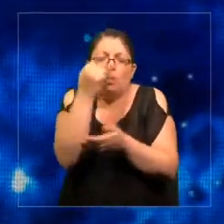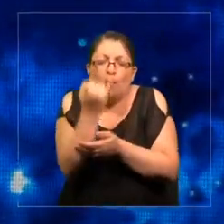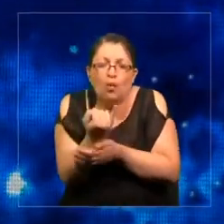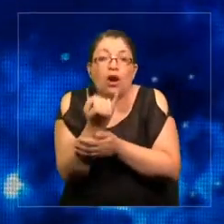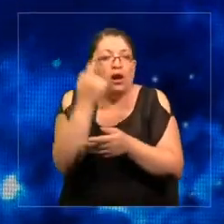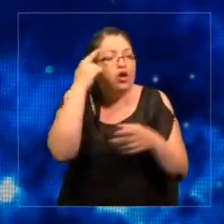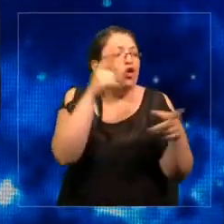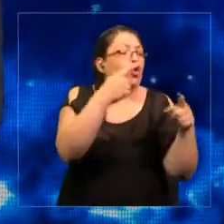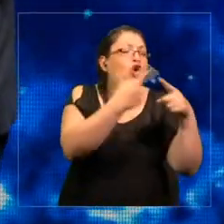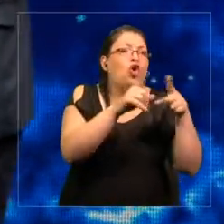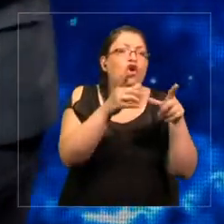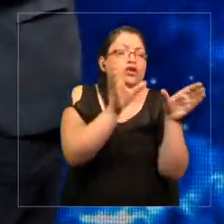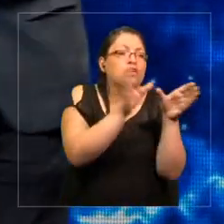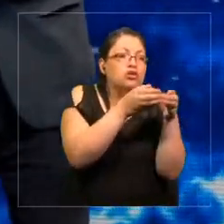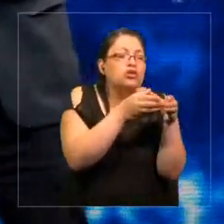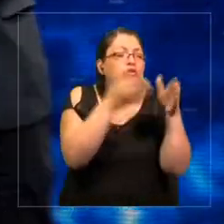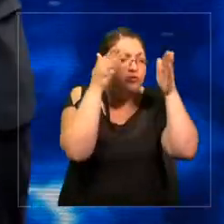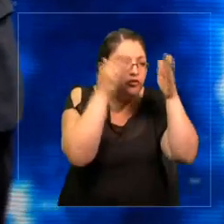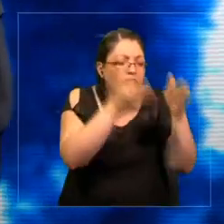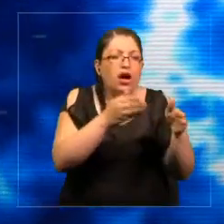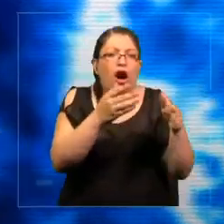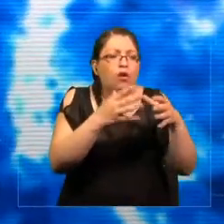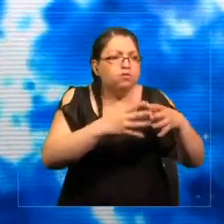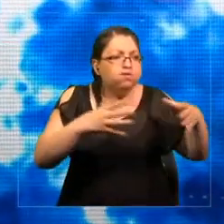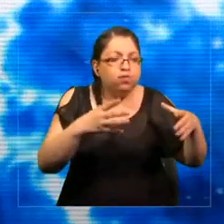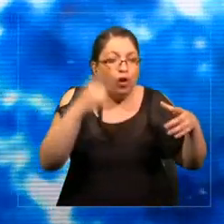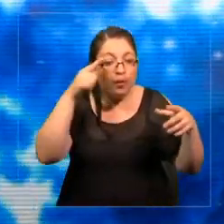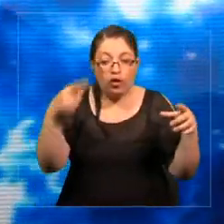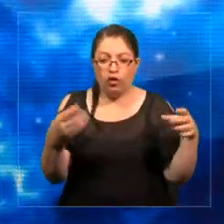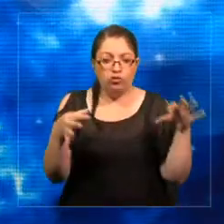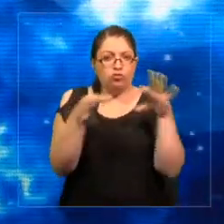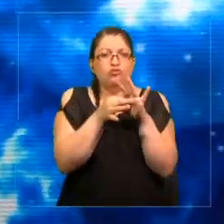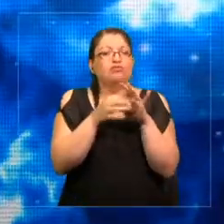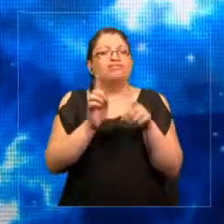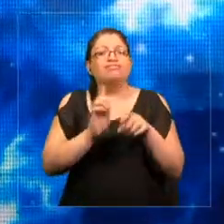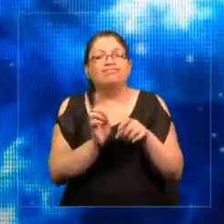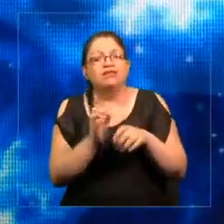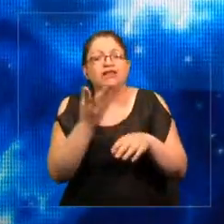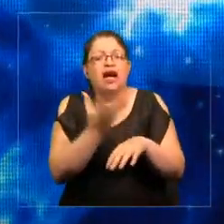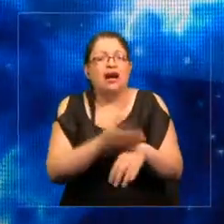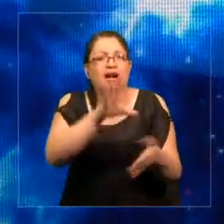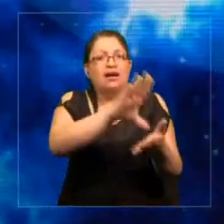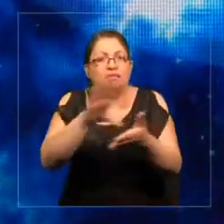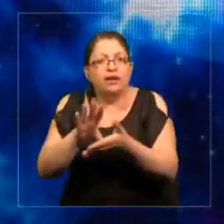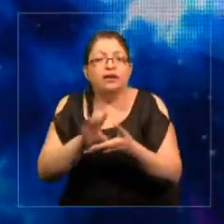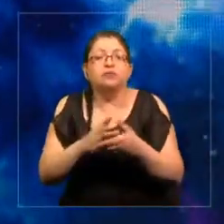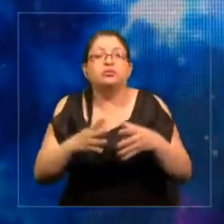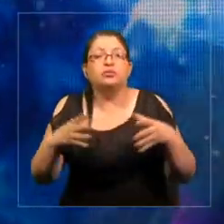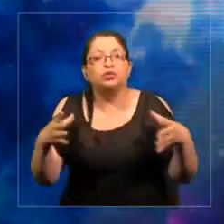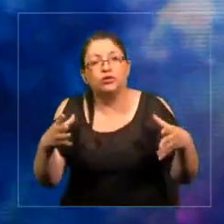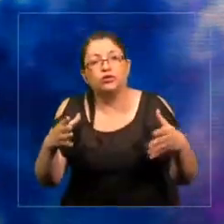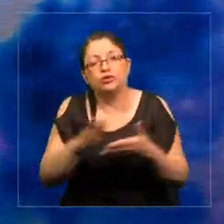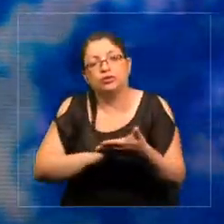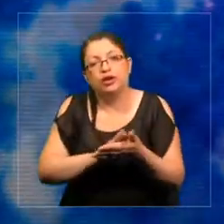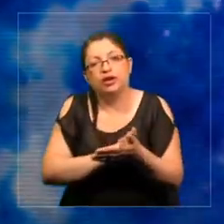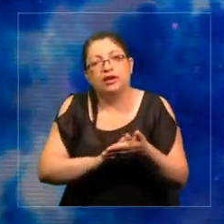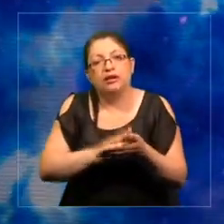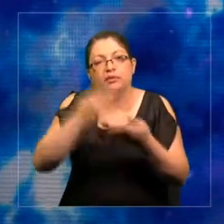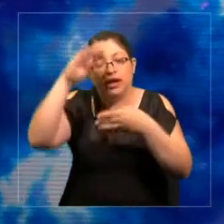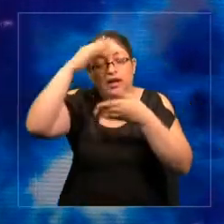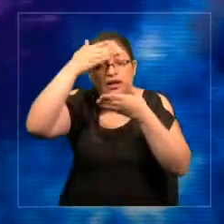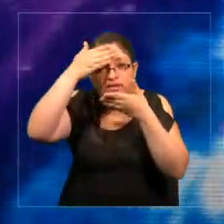unen. Tenemos países, muchos países, como por ejemplo, Arabia